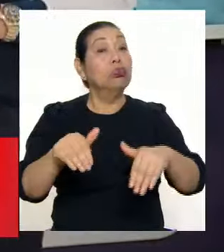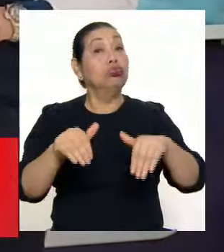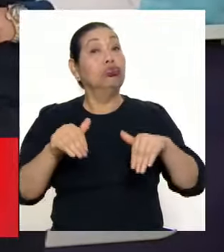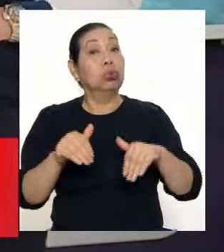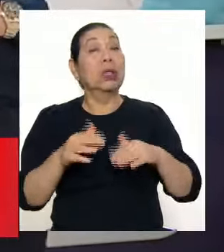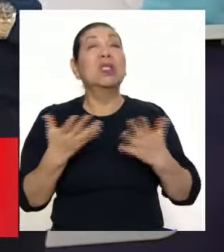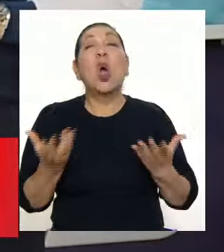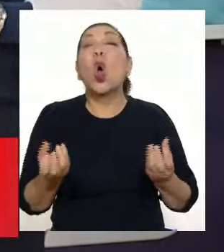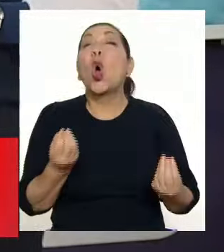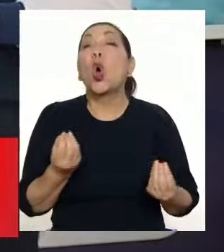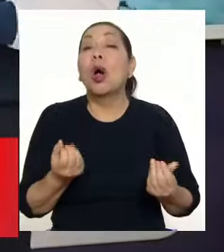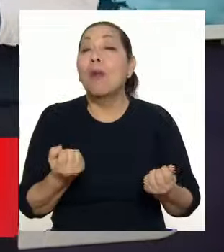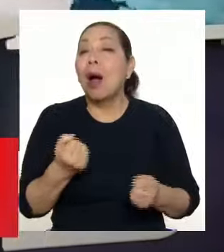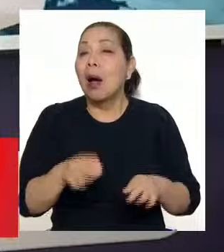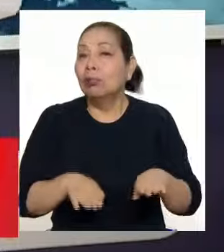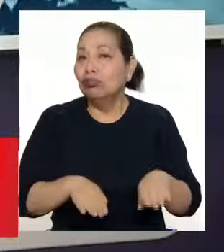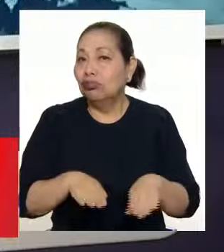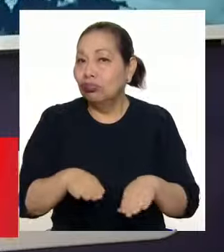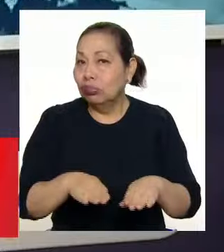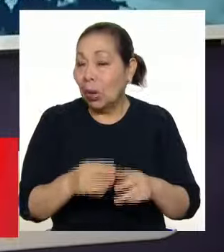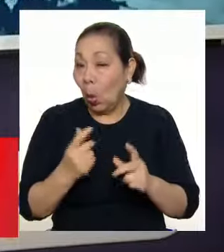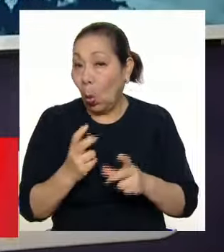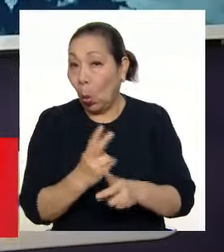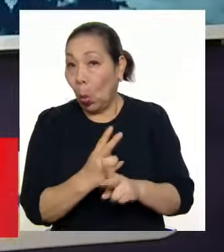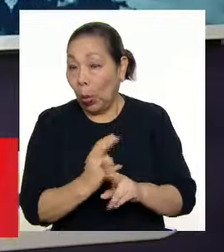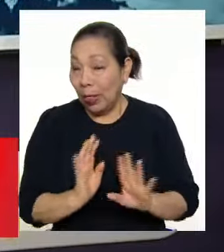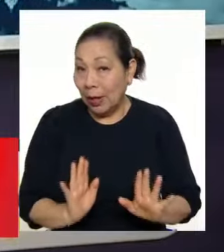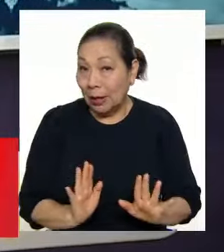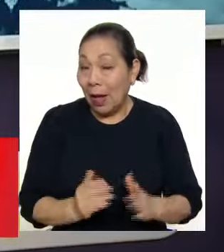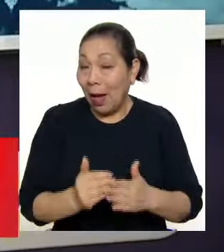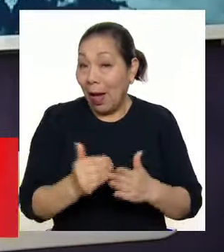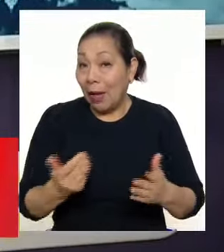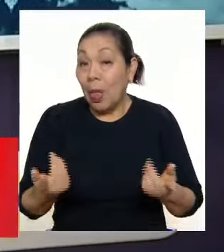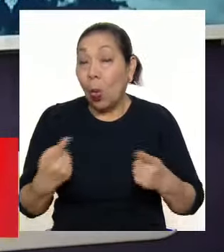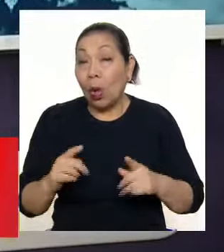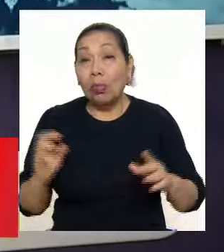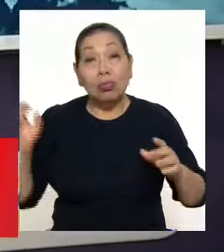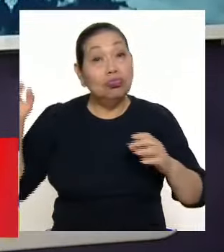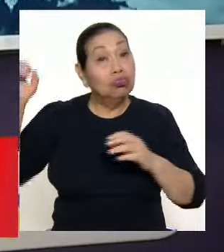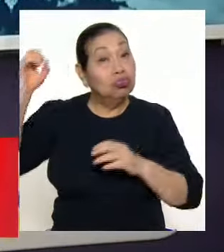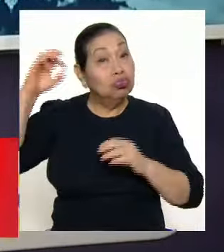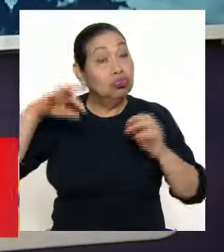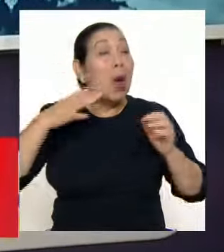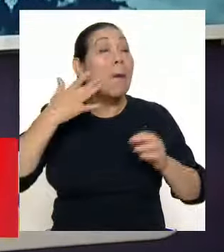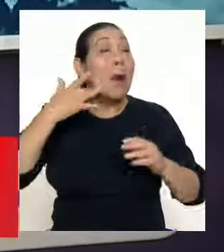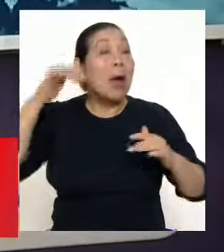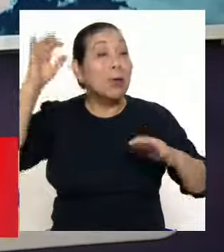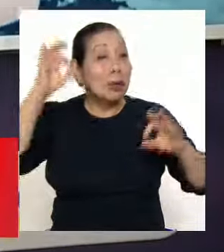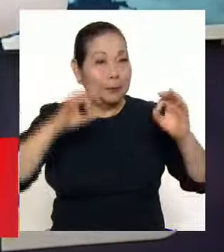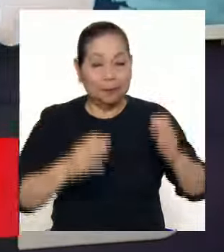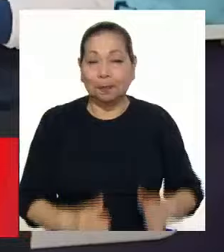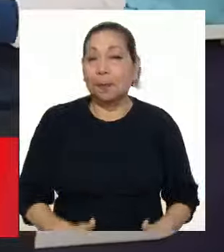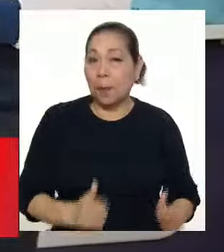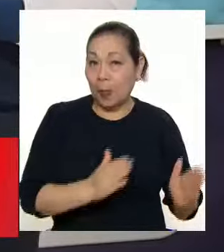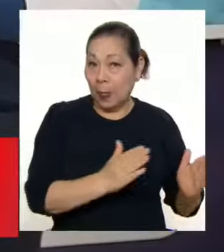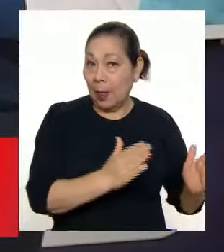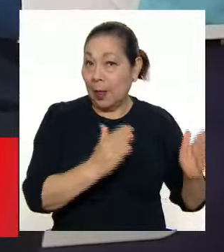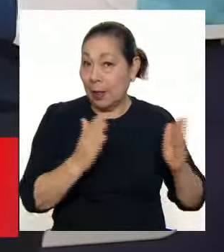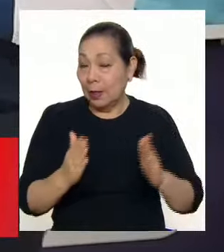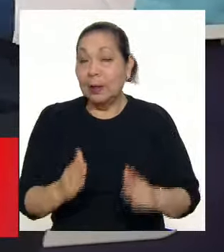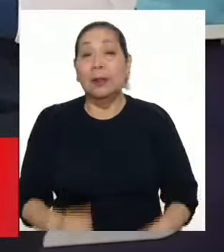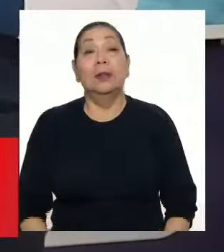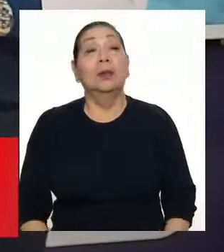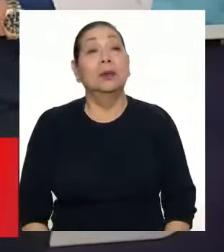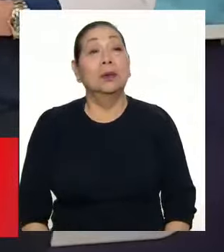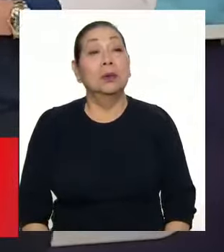informarse sobre el estado de las carreteras y tomar precauciones ante la caída de granizo. Pasamos a nuestro siguiente aviso.